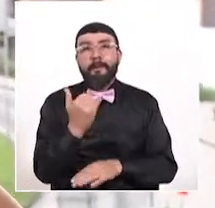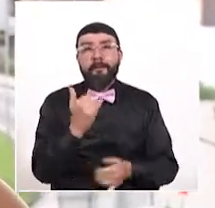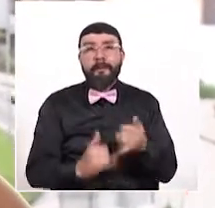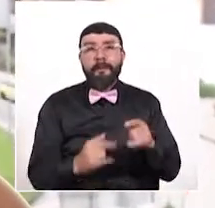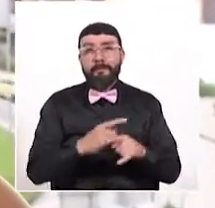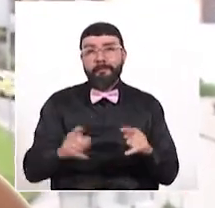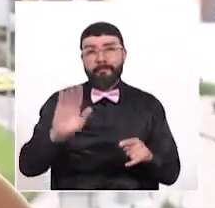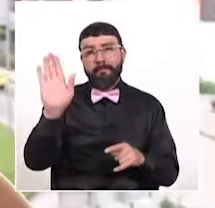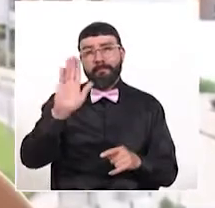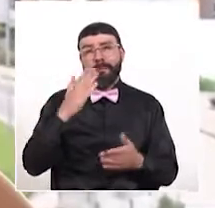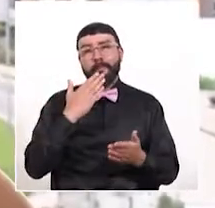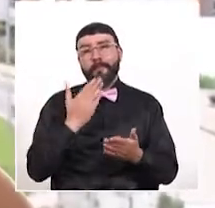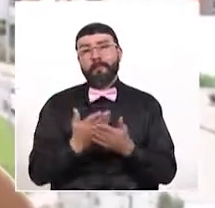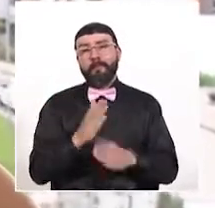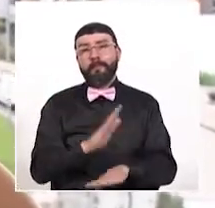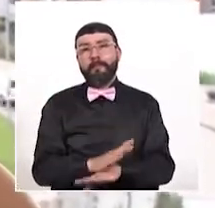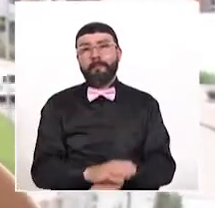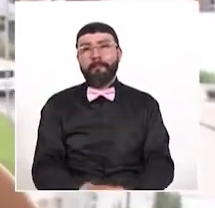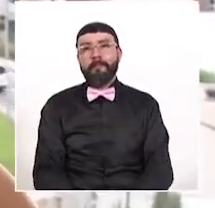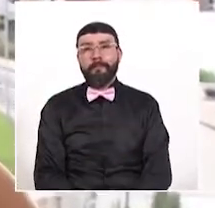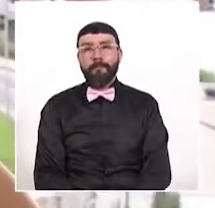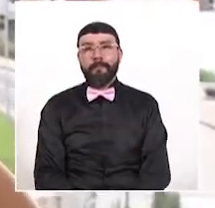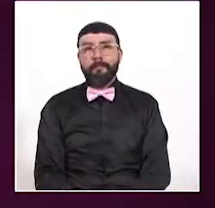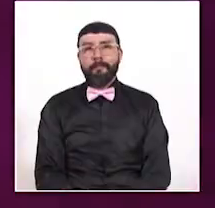de semana. Una feliz tarde para todos.